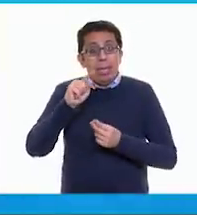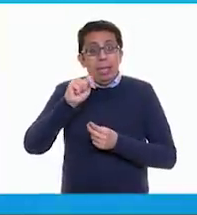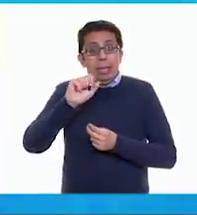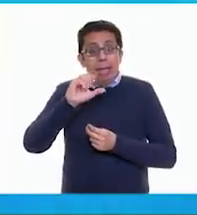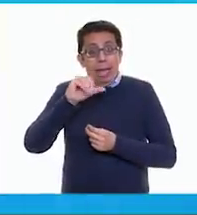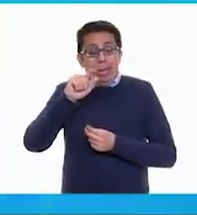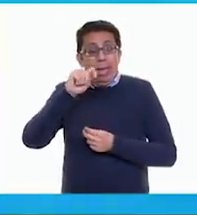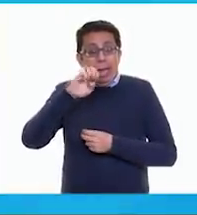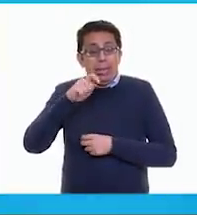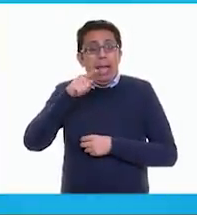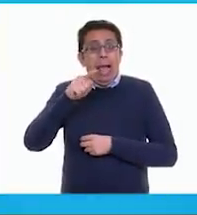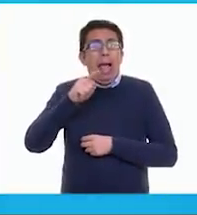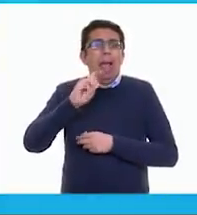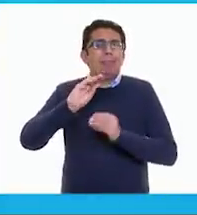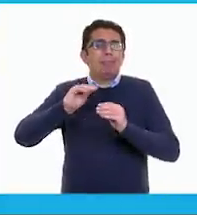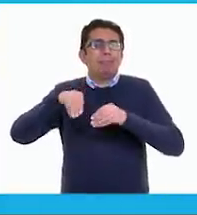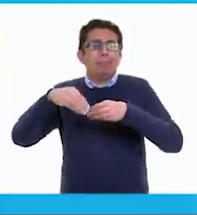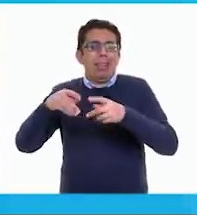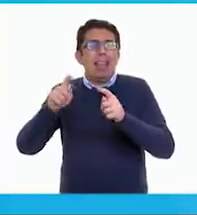te mandó la tía.